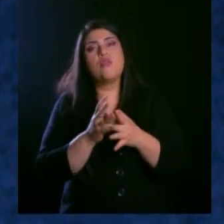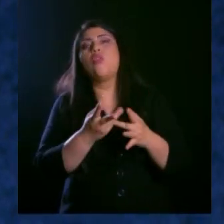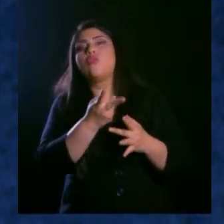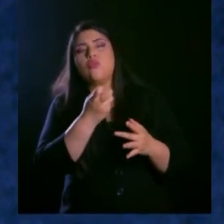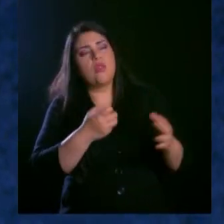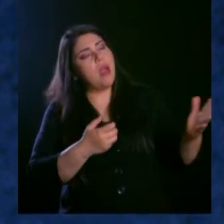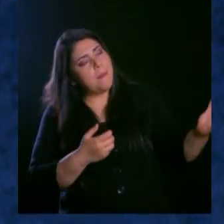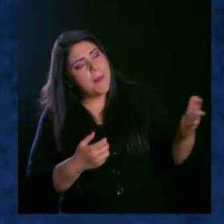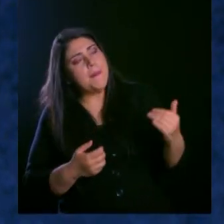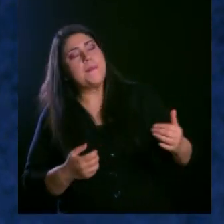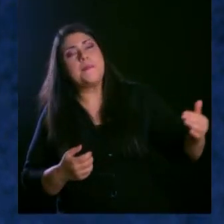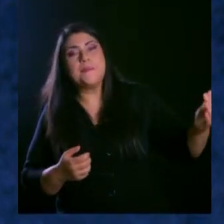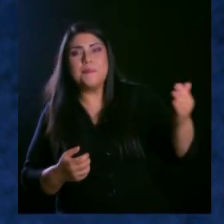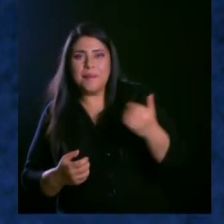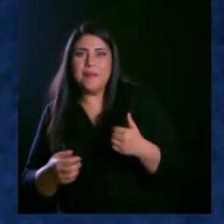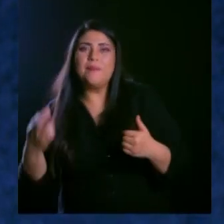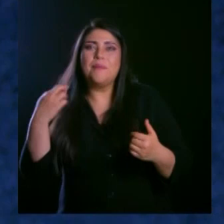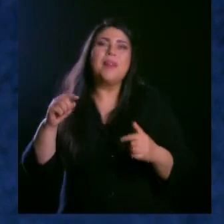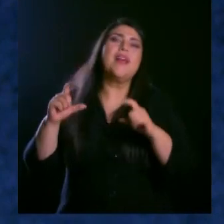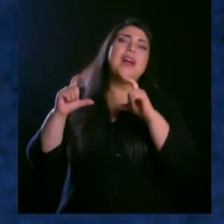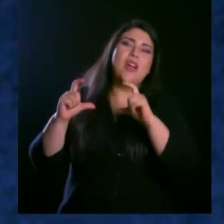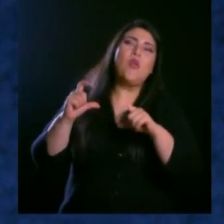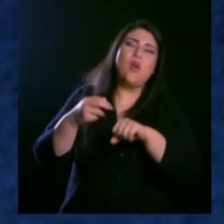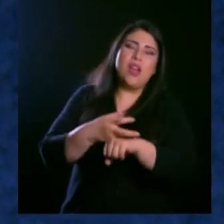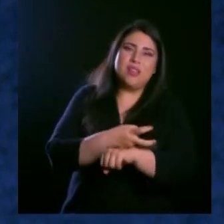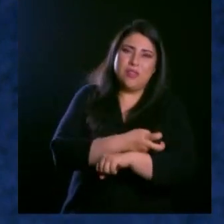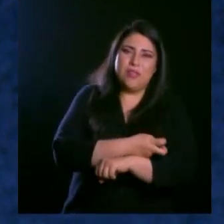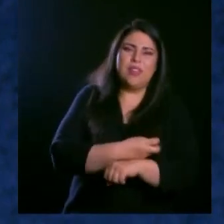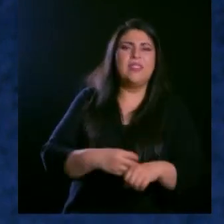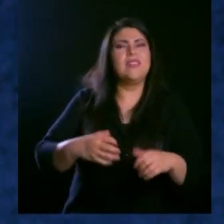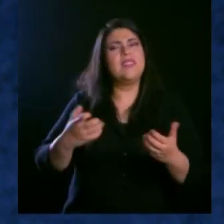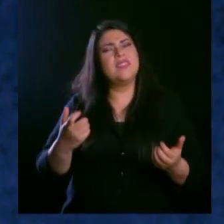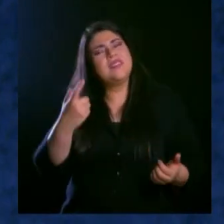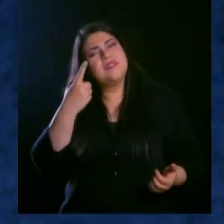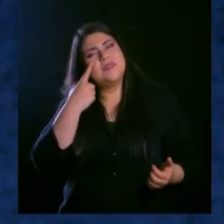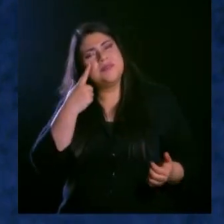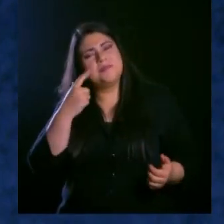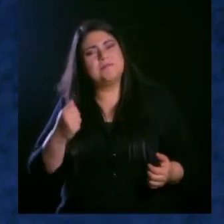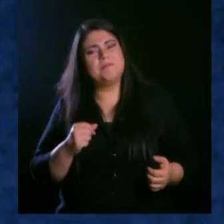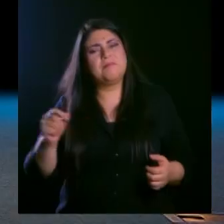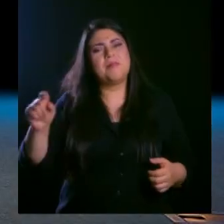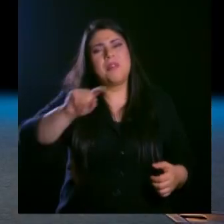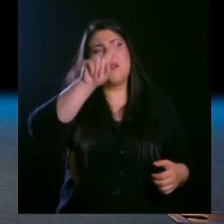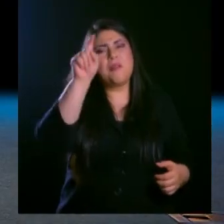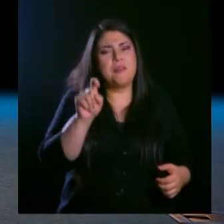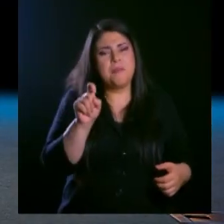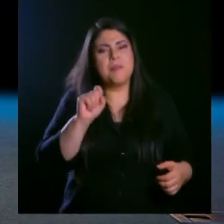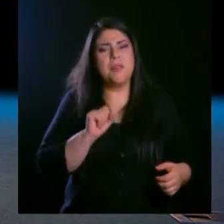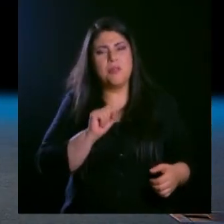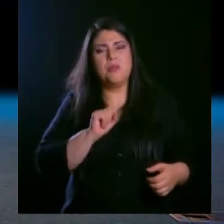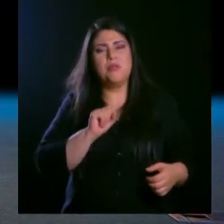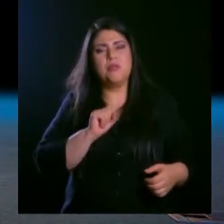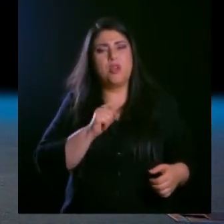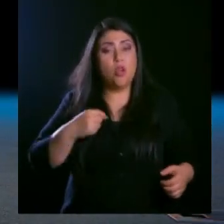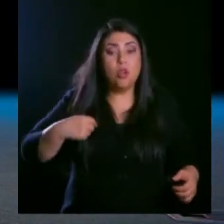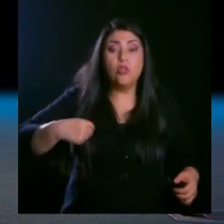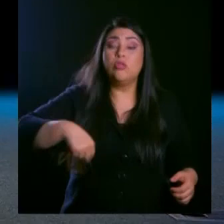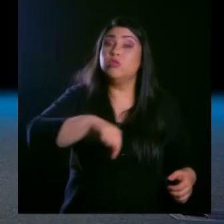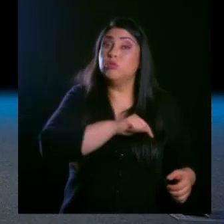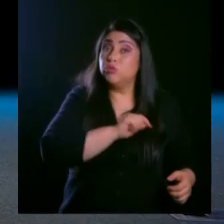tratar y cuidar de las ovejas. Lo que quiero decirte es, cuántos de nosotros, o cuántos de nosotros estamos